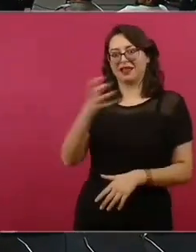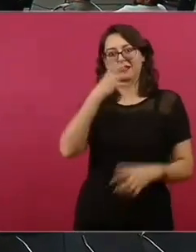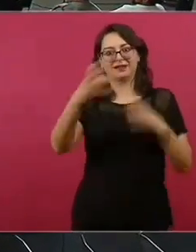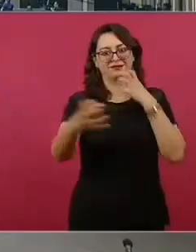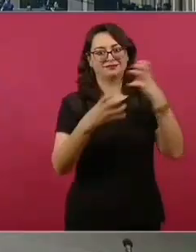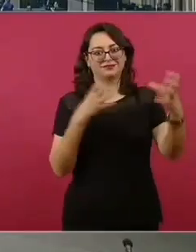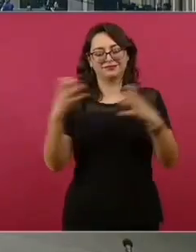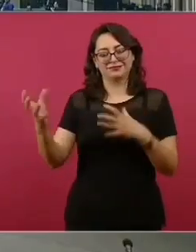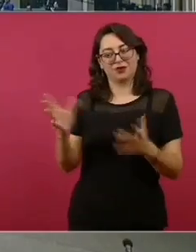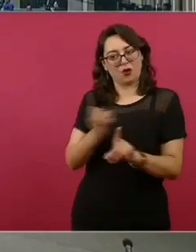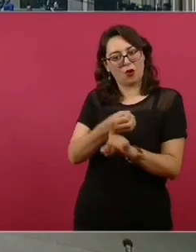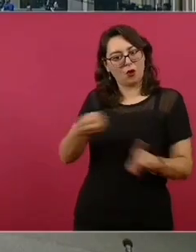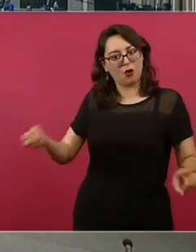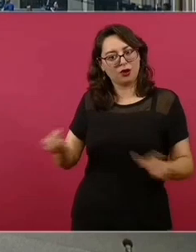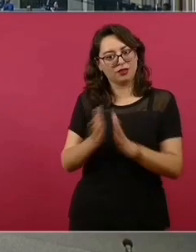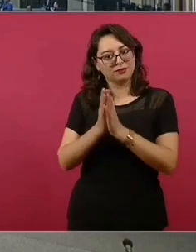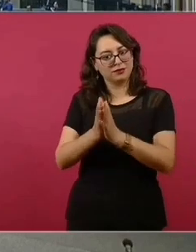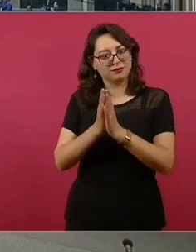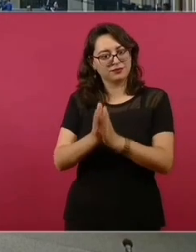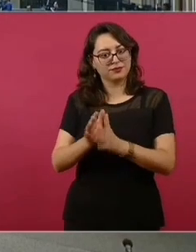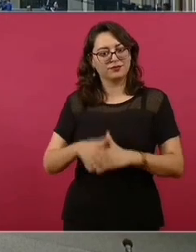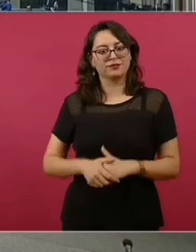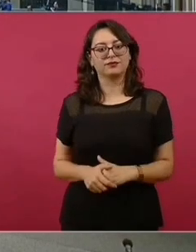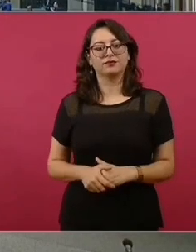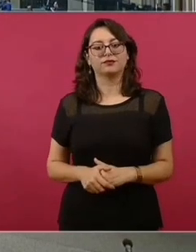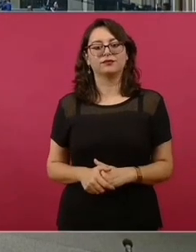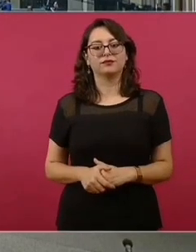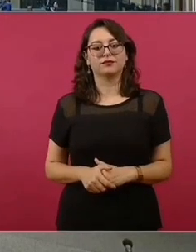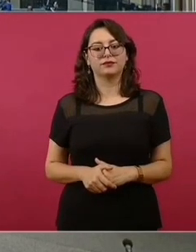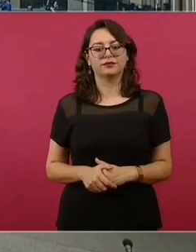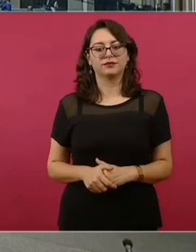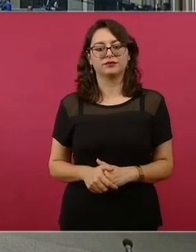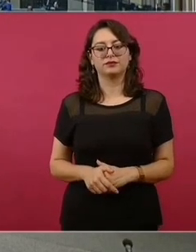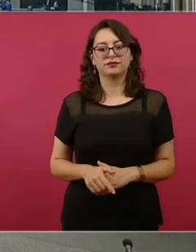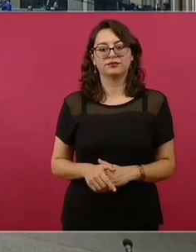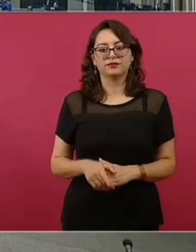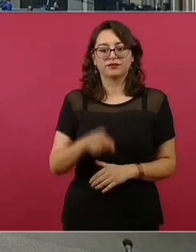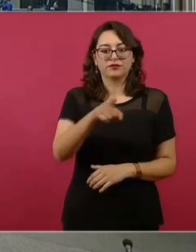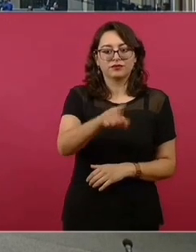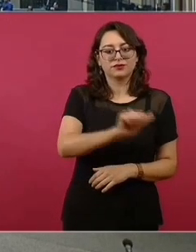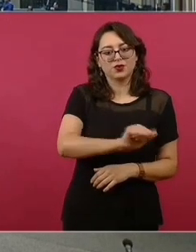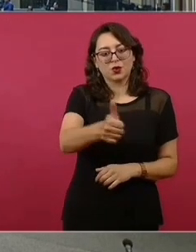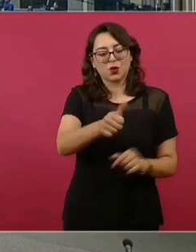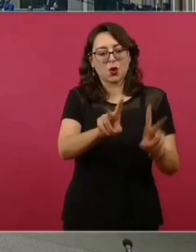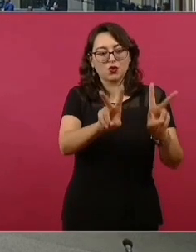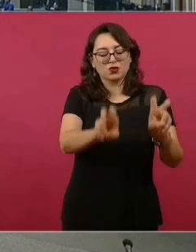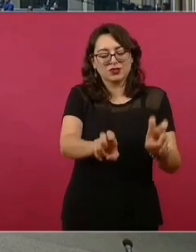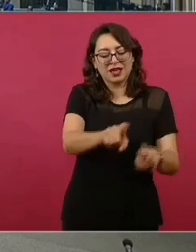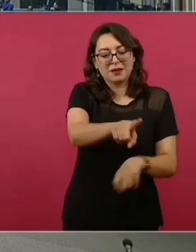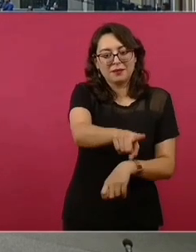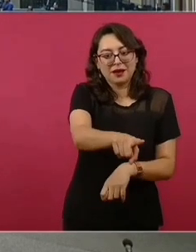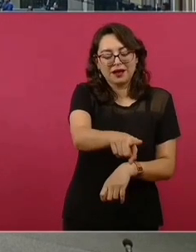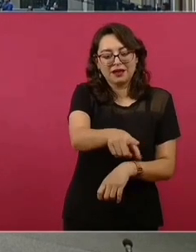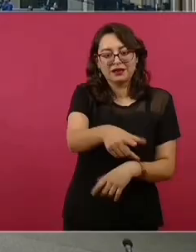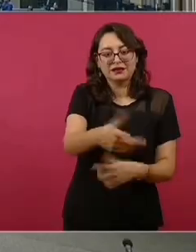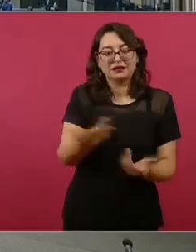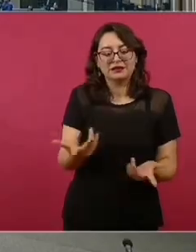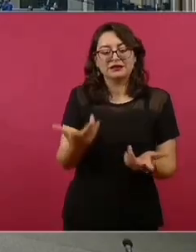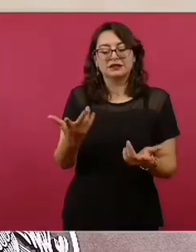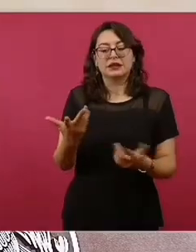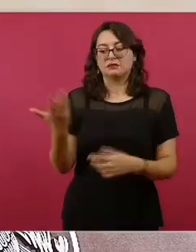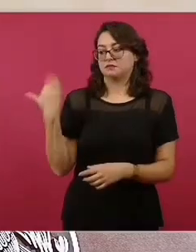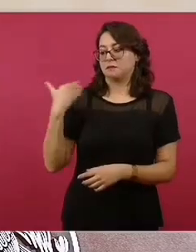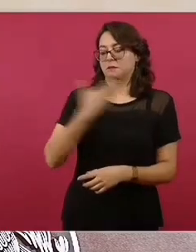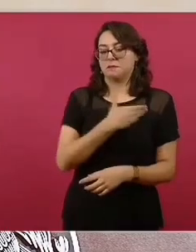Muchas, muchas gracias. Con mucho gusto. Aquí ya es otro cambio de tema. La reunión que usted pidió y que